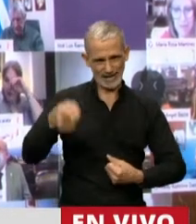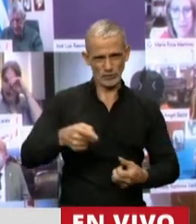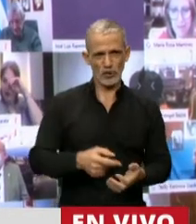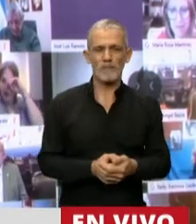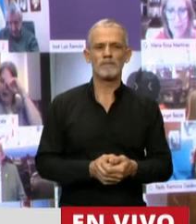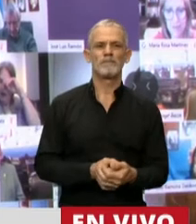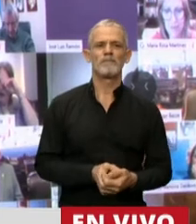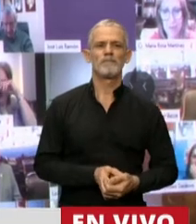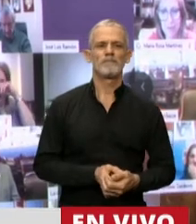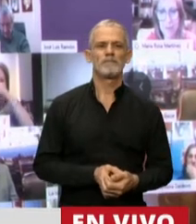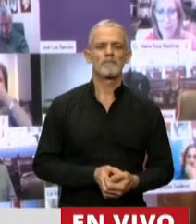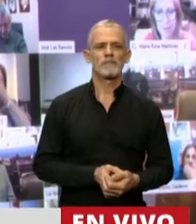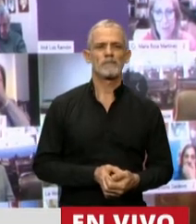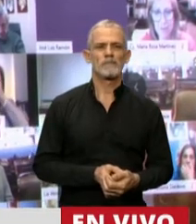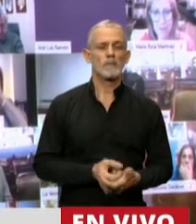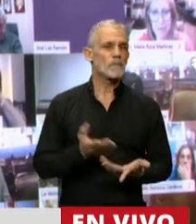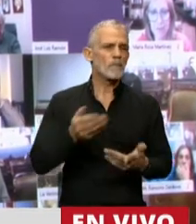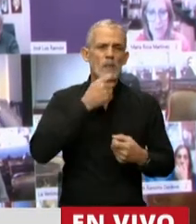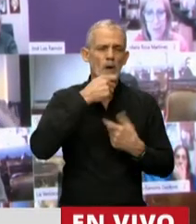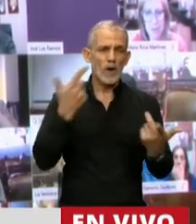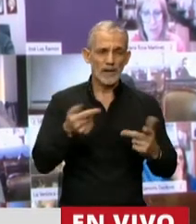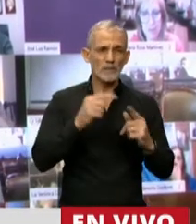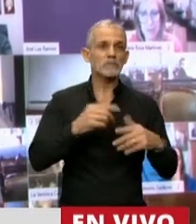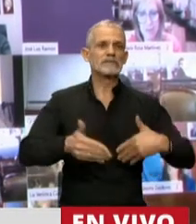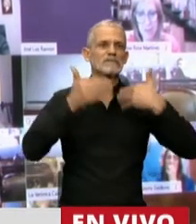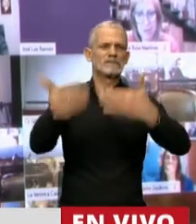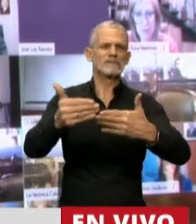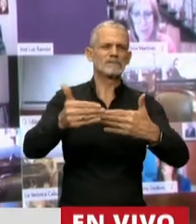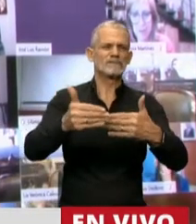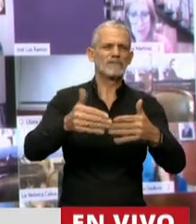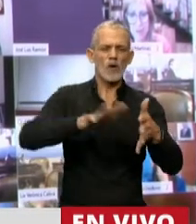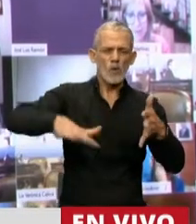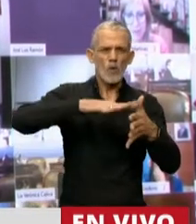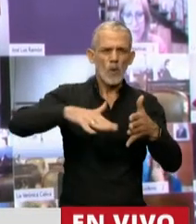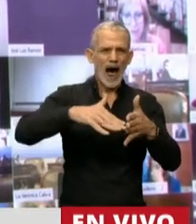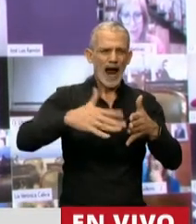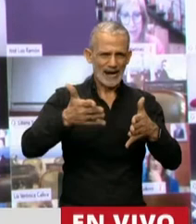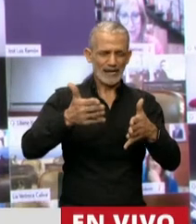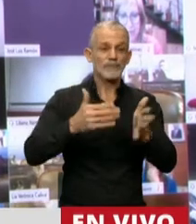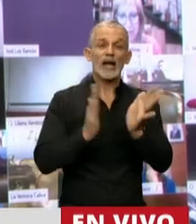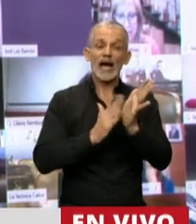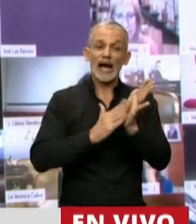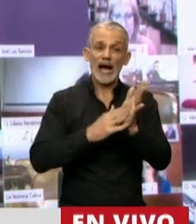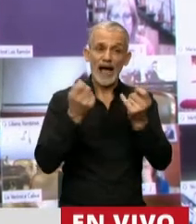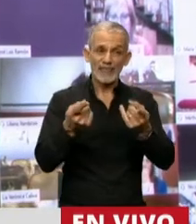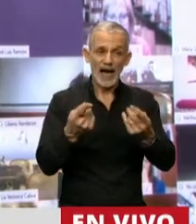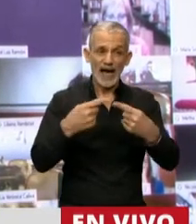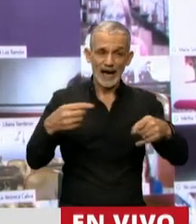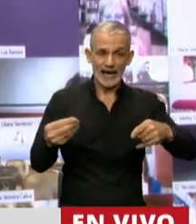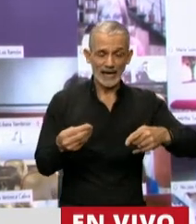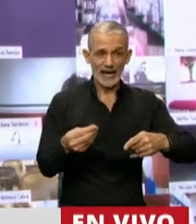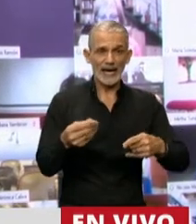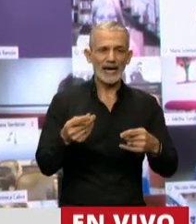no son habituales. Entre ellas, la prórroga de la jurisdicción, garantizar la